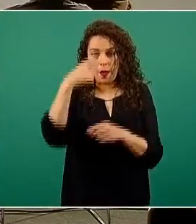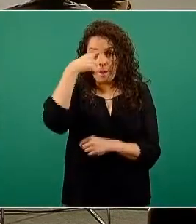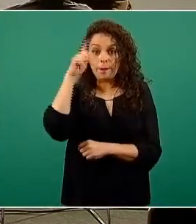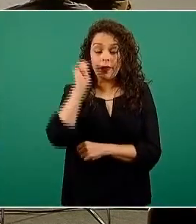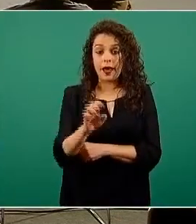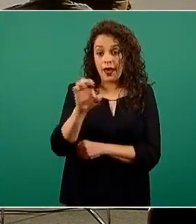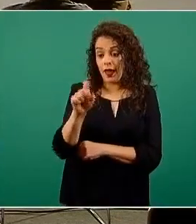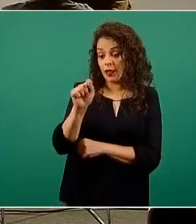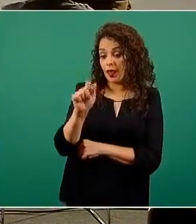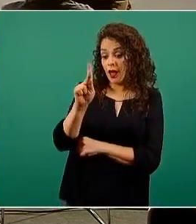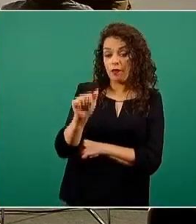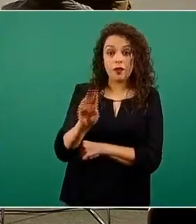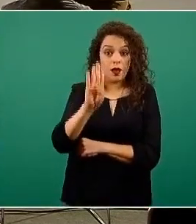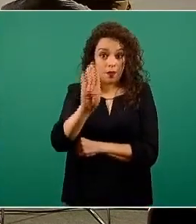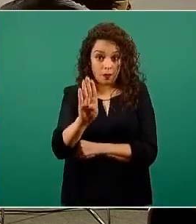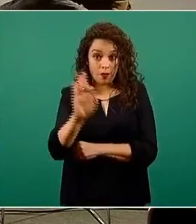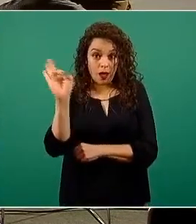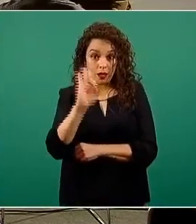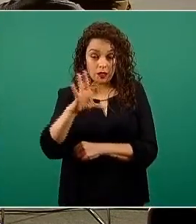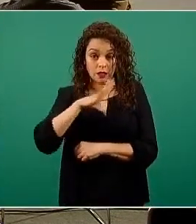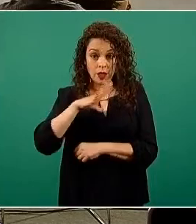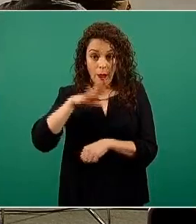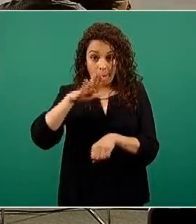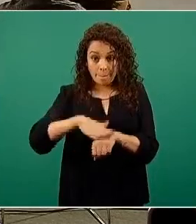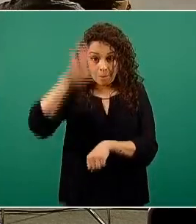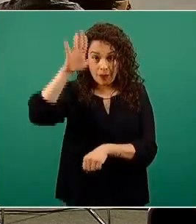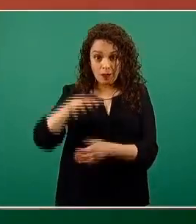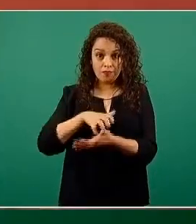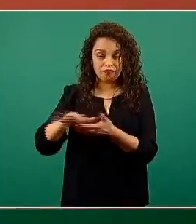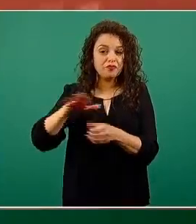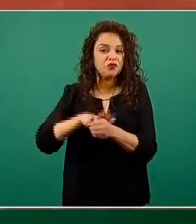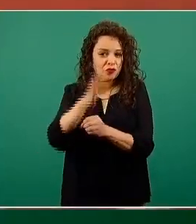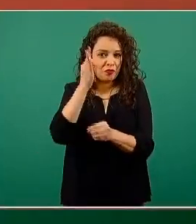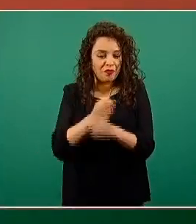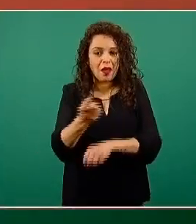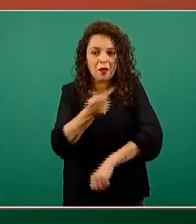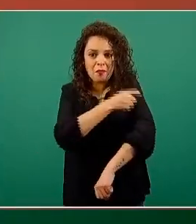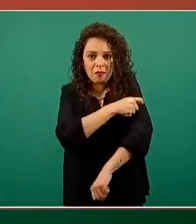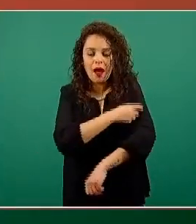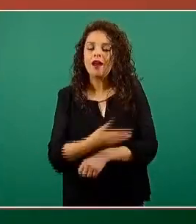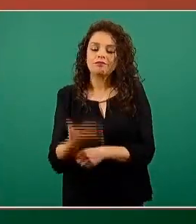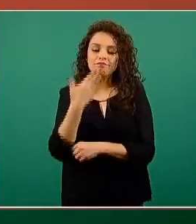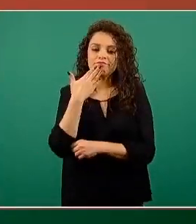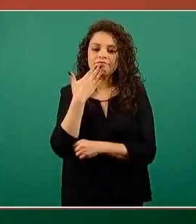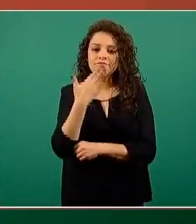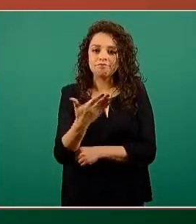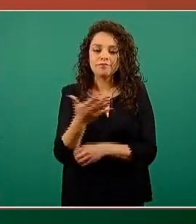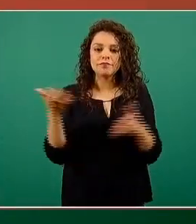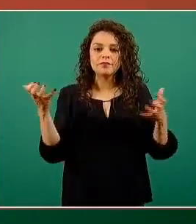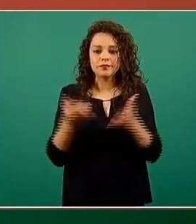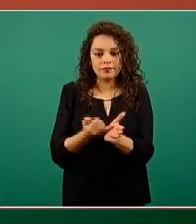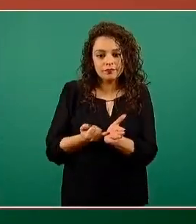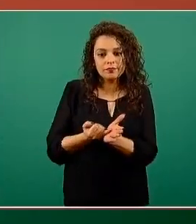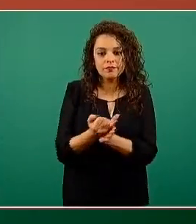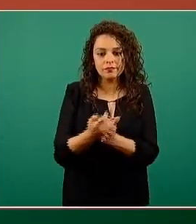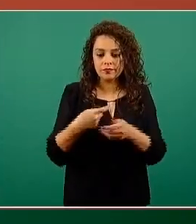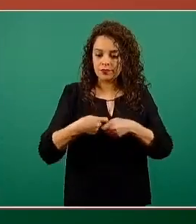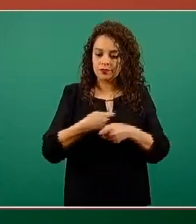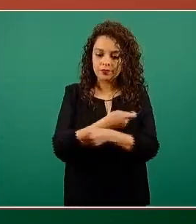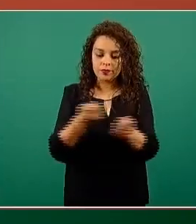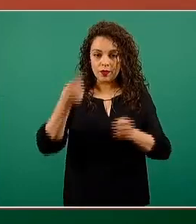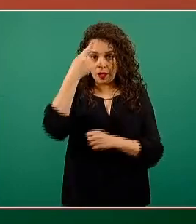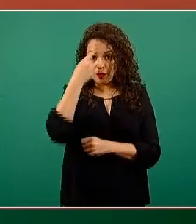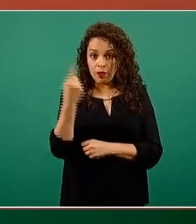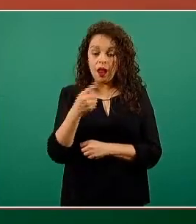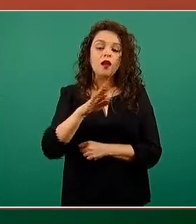en la que pudieran existir una mayor disponibilidad de vacunas, tengamos bien organizado el mecanismo para que en el sector privado pudiera